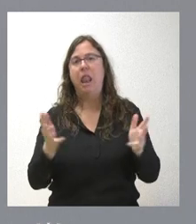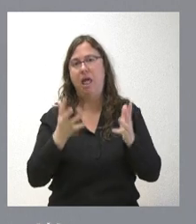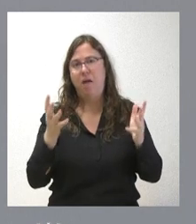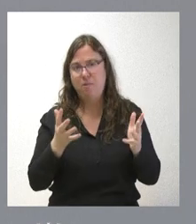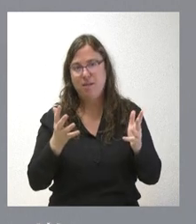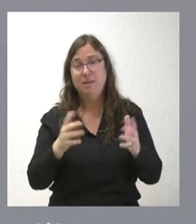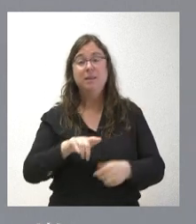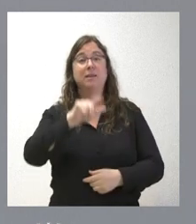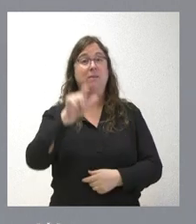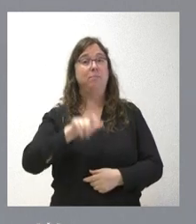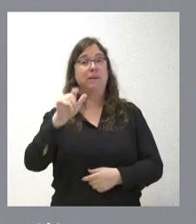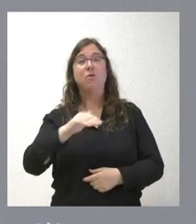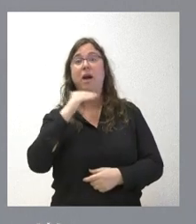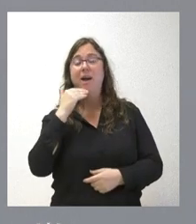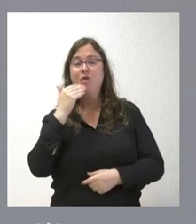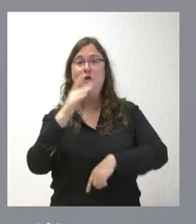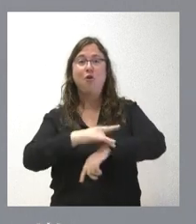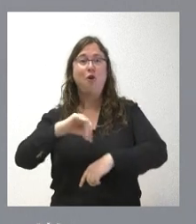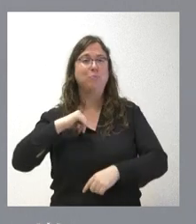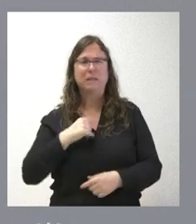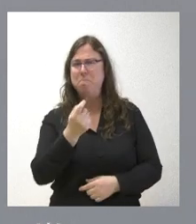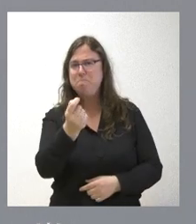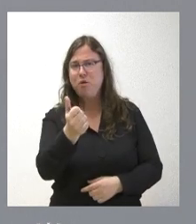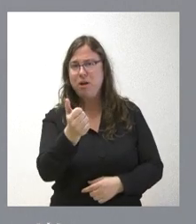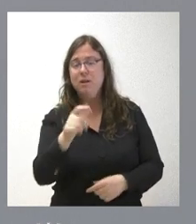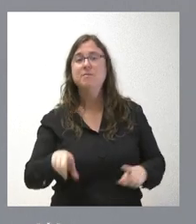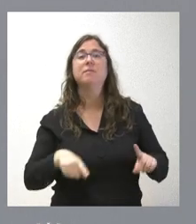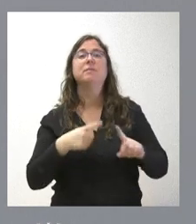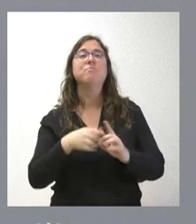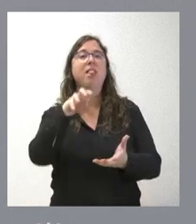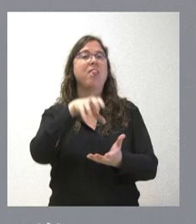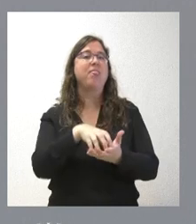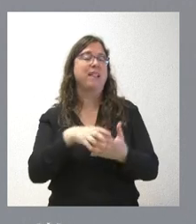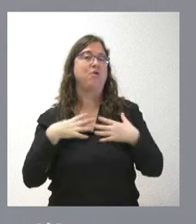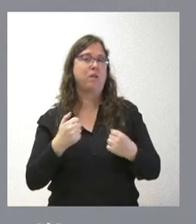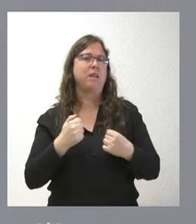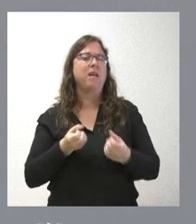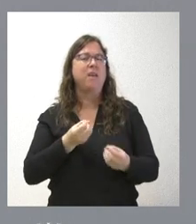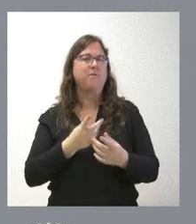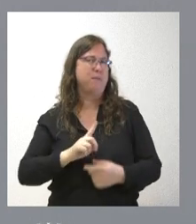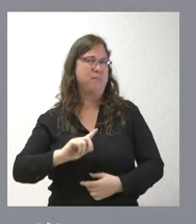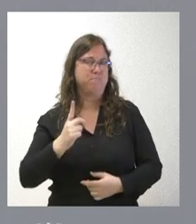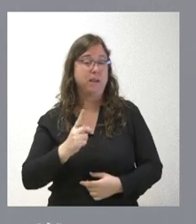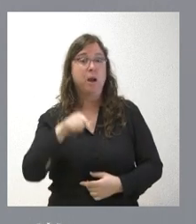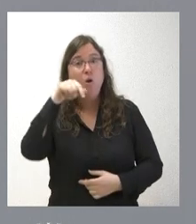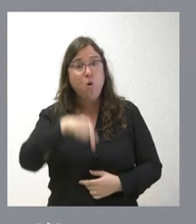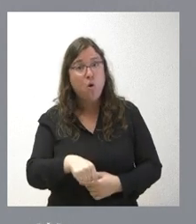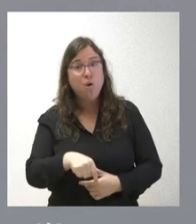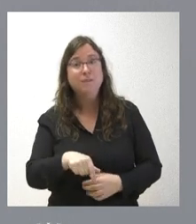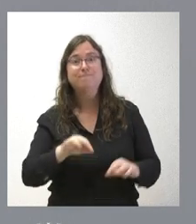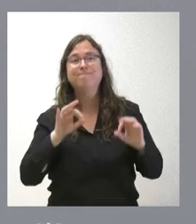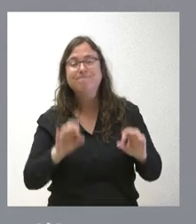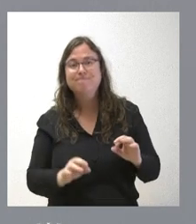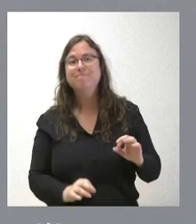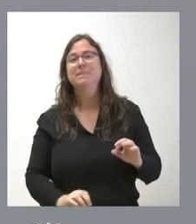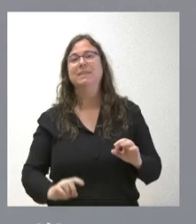Las personas que han requerido algún tipo de ingresos creo que han sido muy pocas y desde el propio centro sanitario se está dando una información más precisa. A día de hoy todavía no se